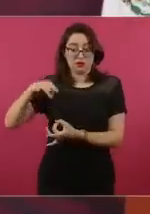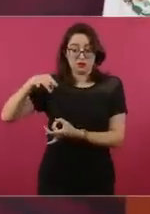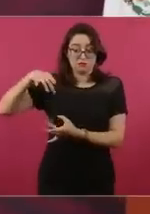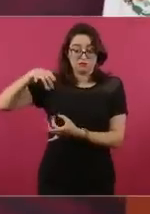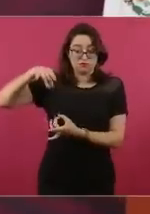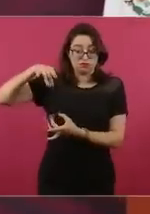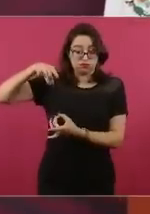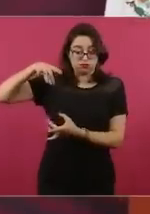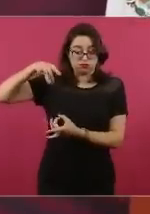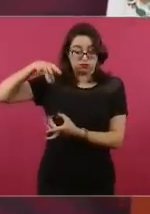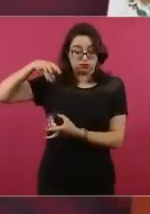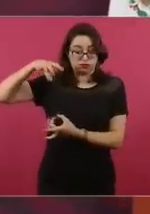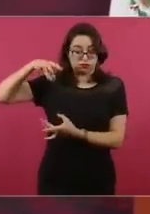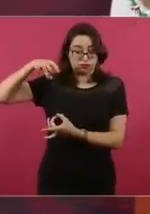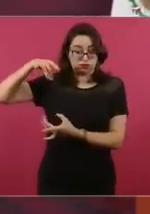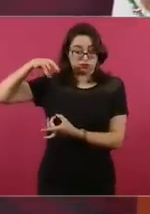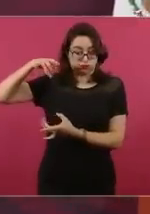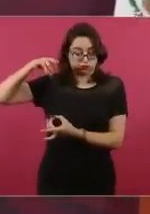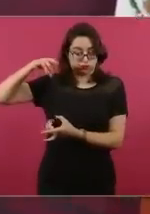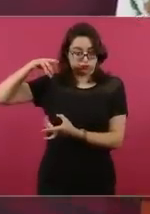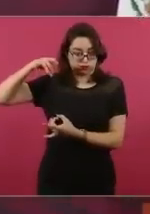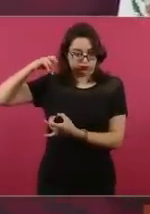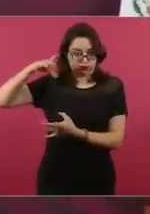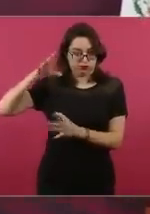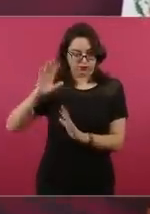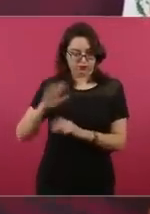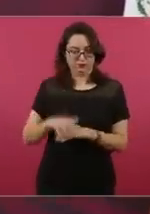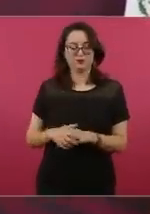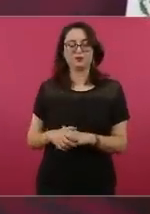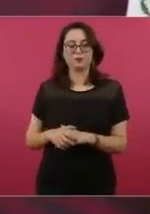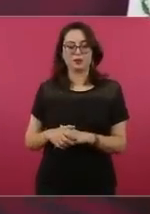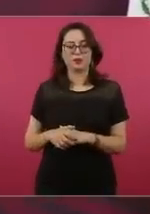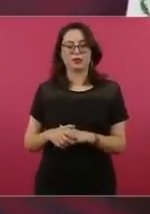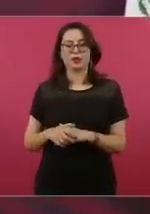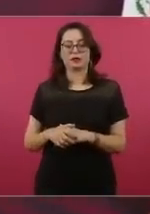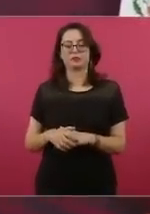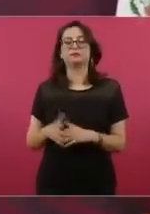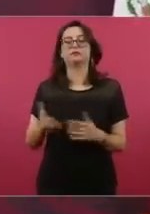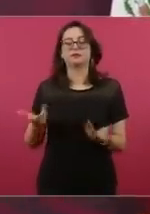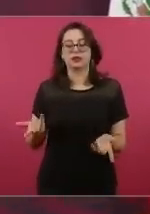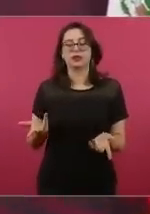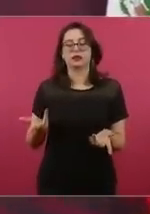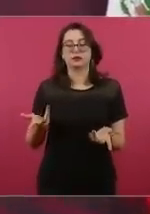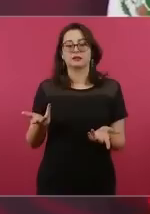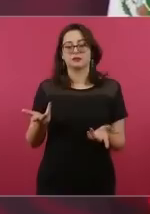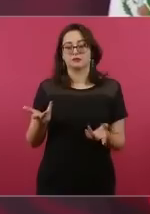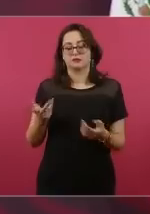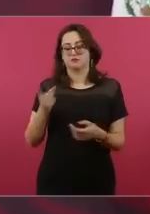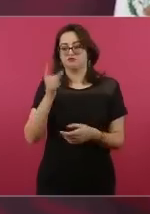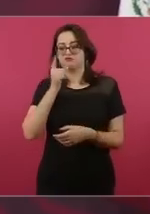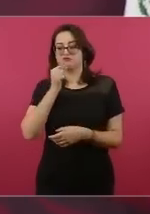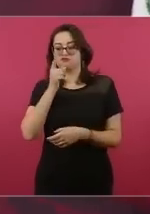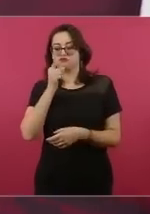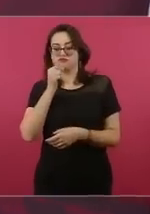sensores para darles seguimiento.